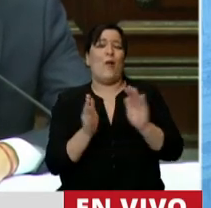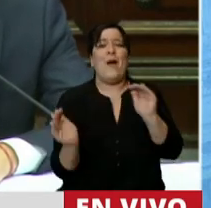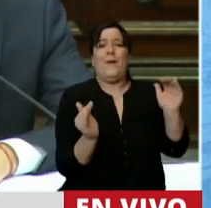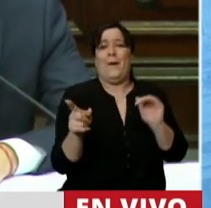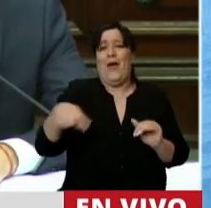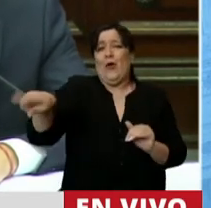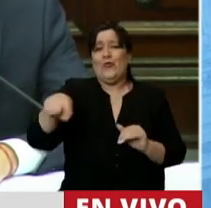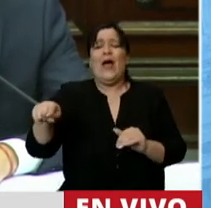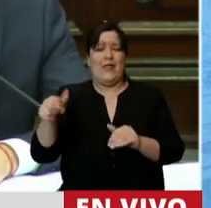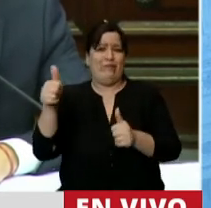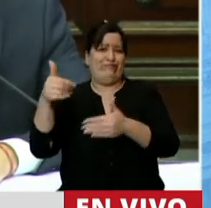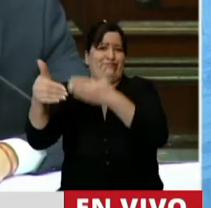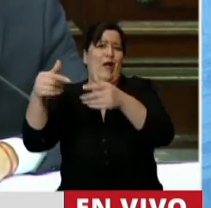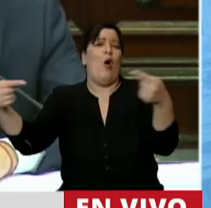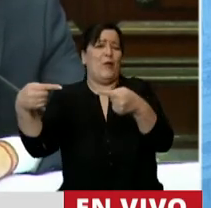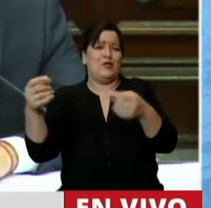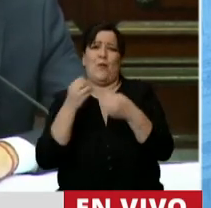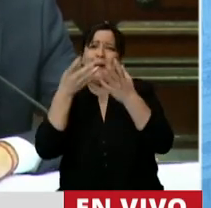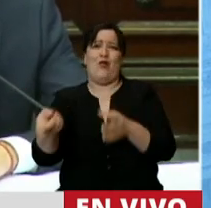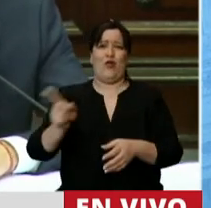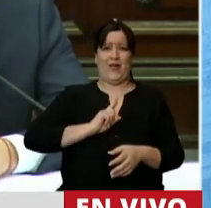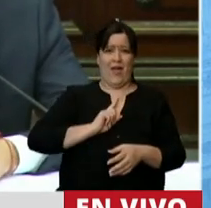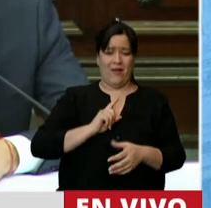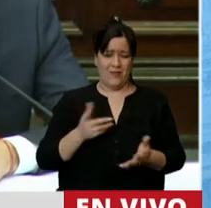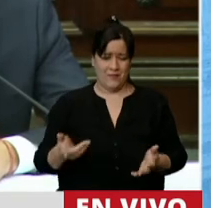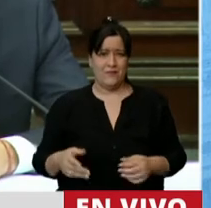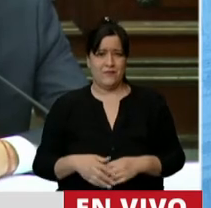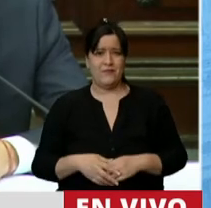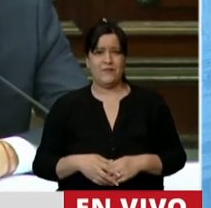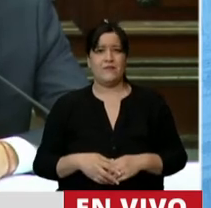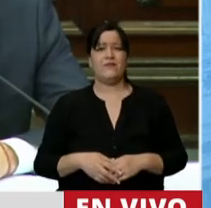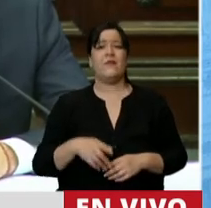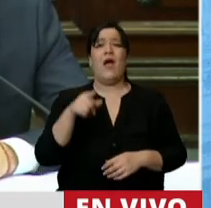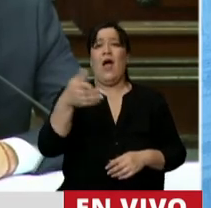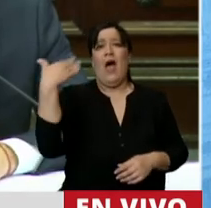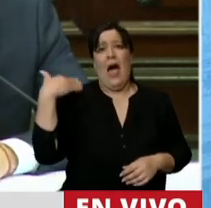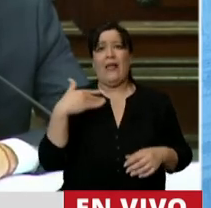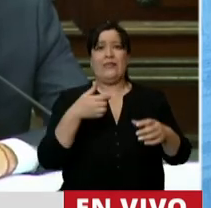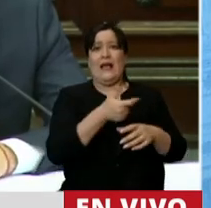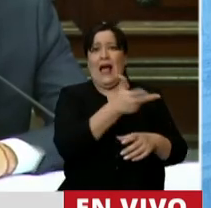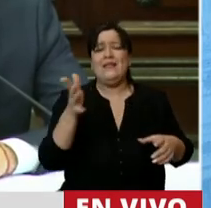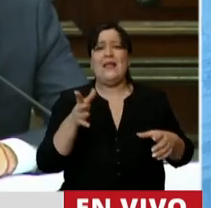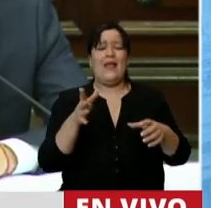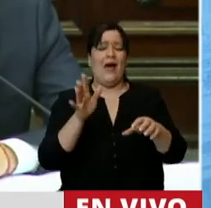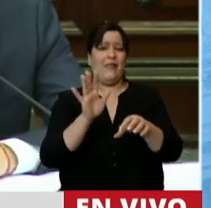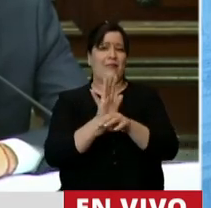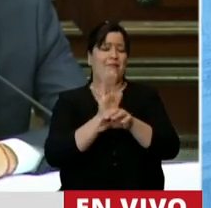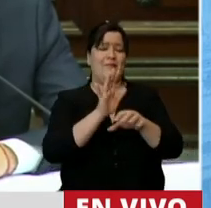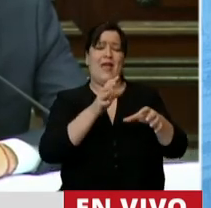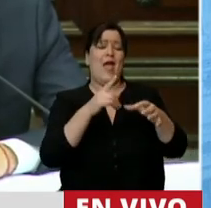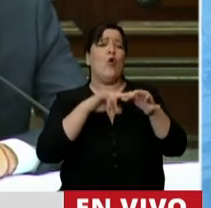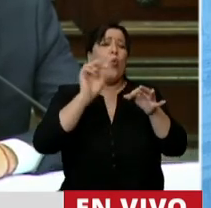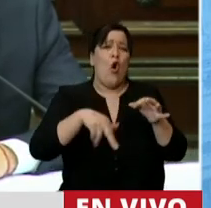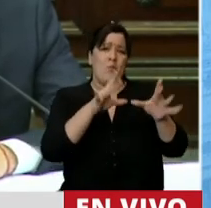lado de ustedes, siendo opositores. Nos comían el hígado para darnos el quórum para que podamos sesionar. Pero no